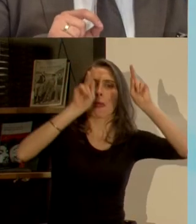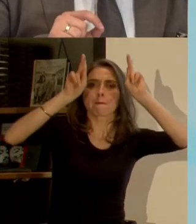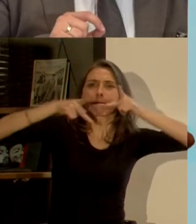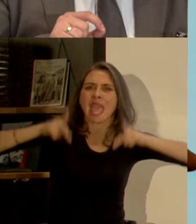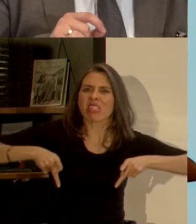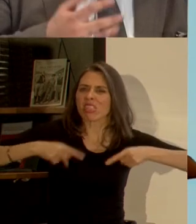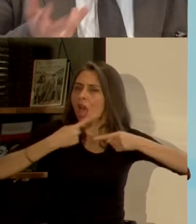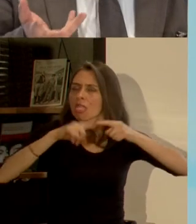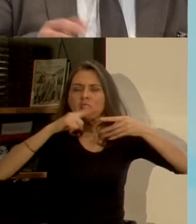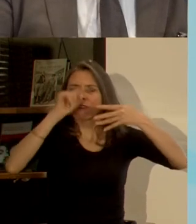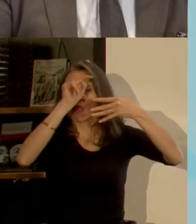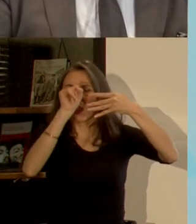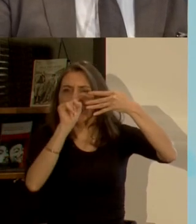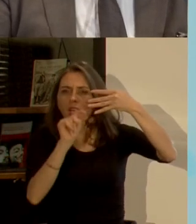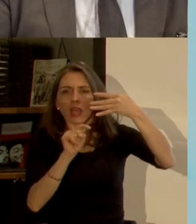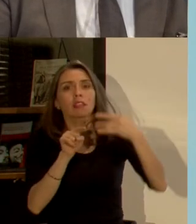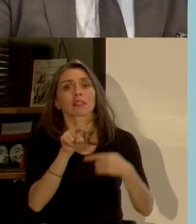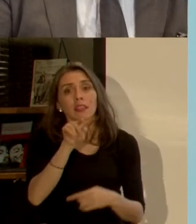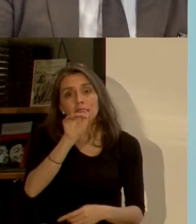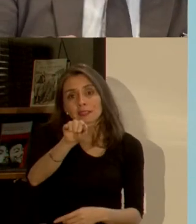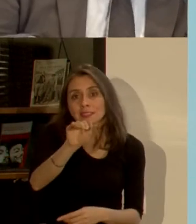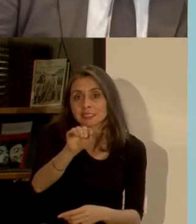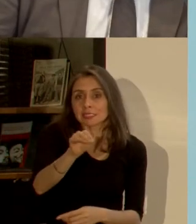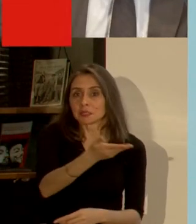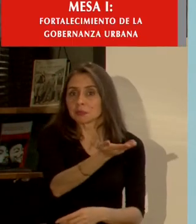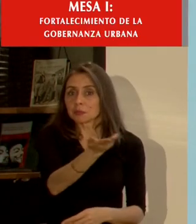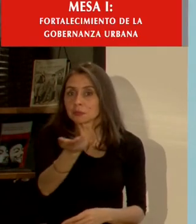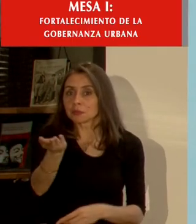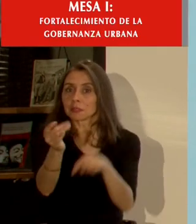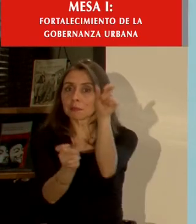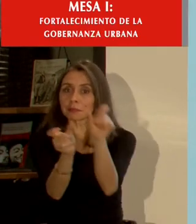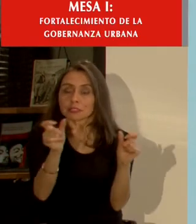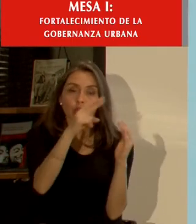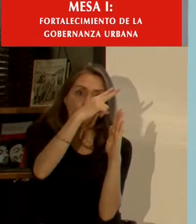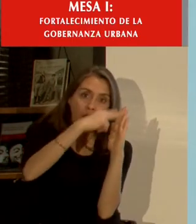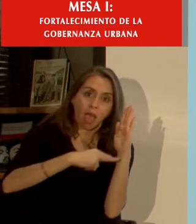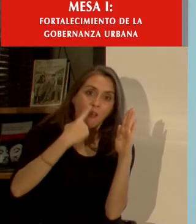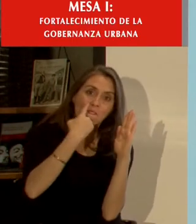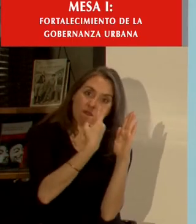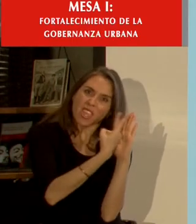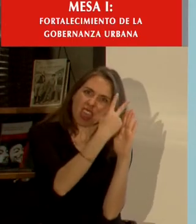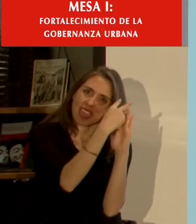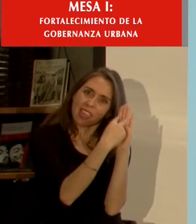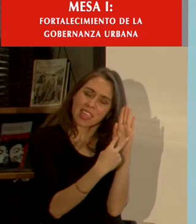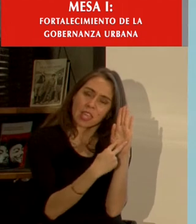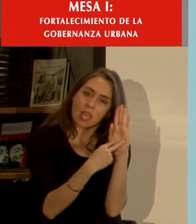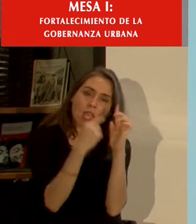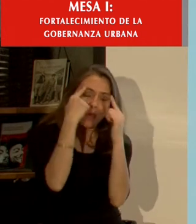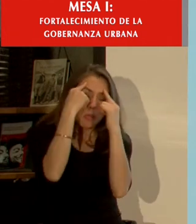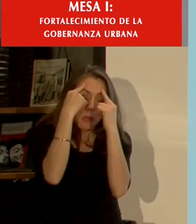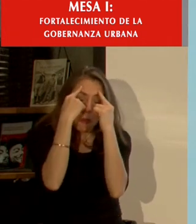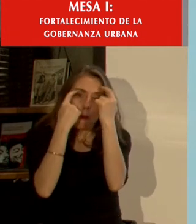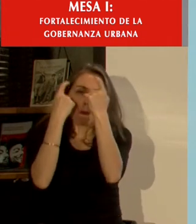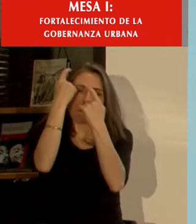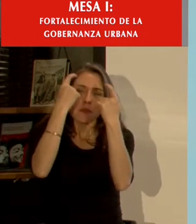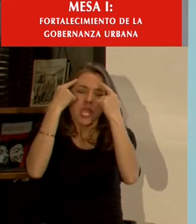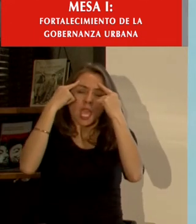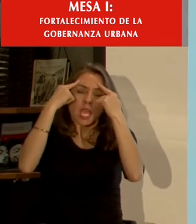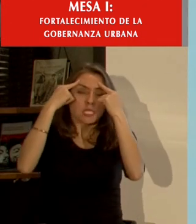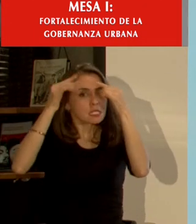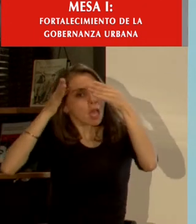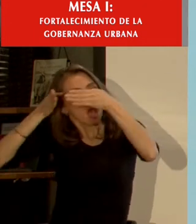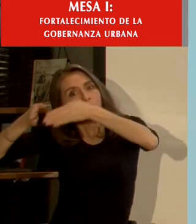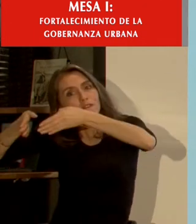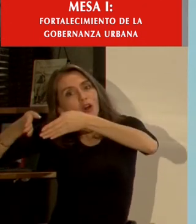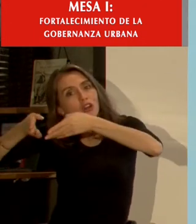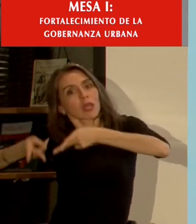uno no alaniza y invito al público también a revisarlo pensando también en el enfoque de derechos humanos